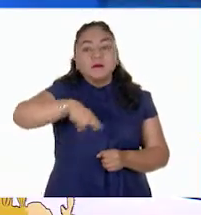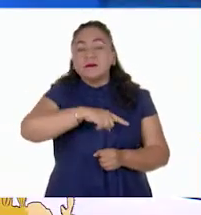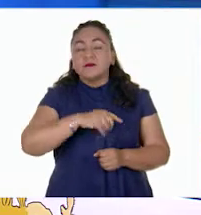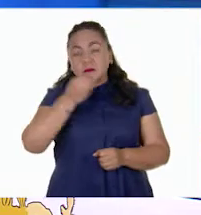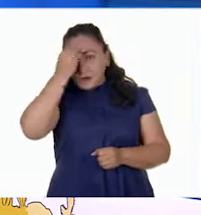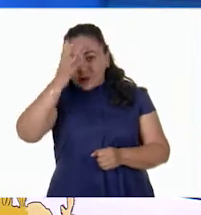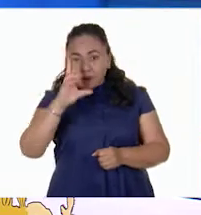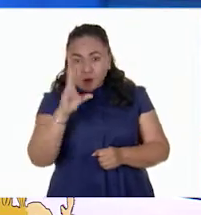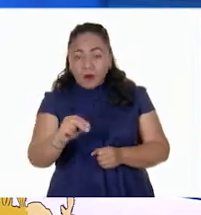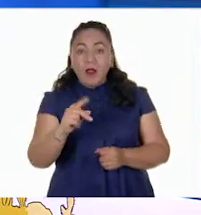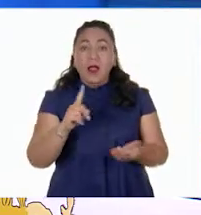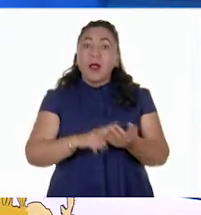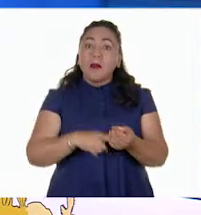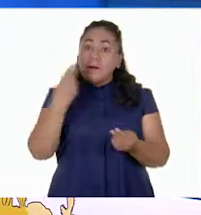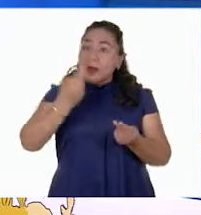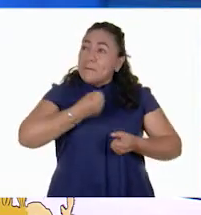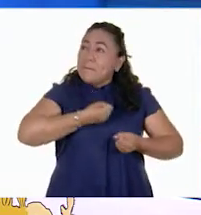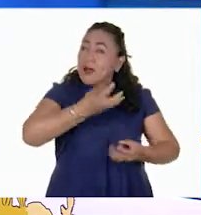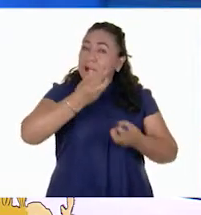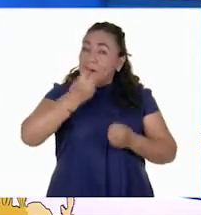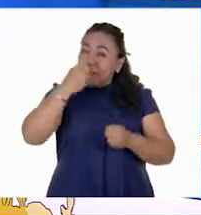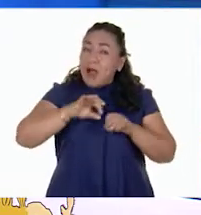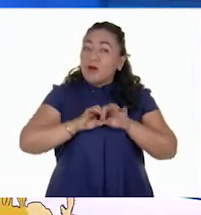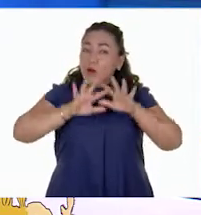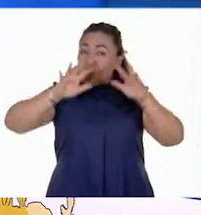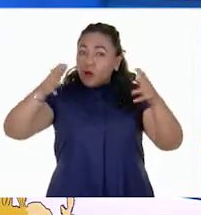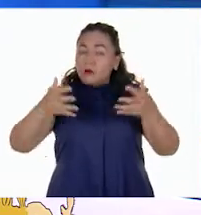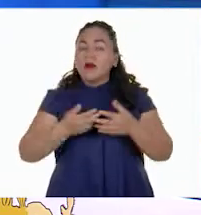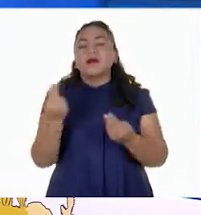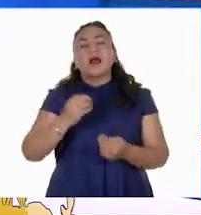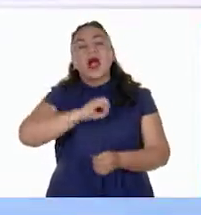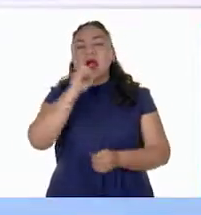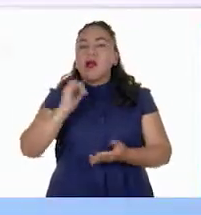producción masiva se requiere del apoyo de la tecnología.